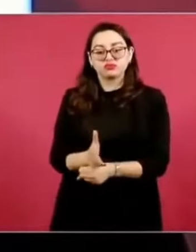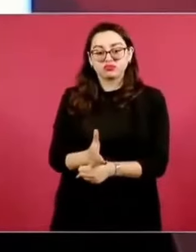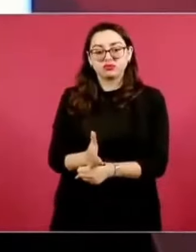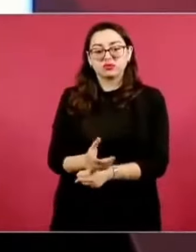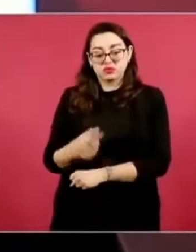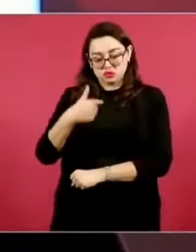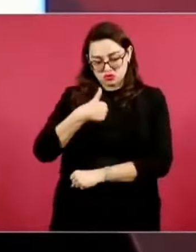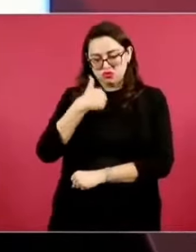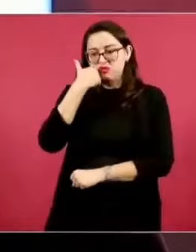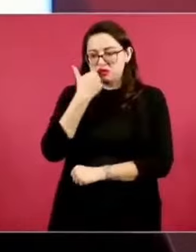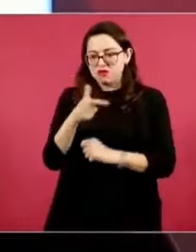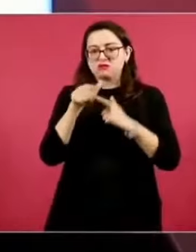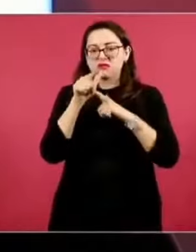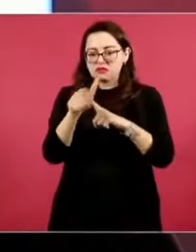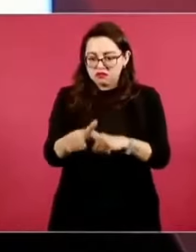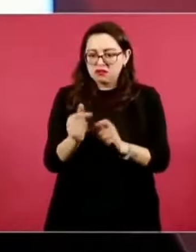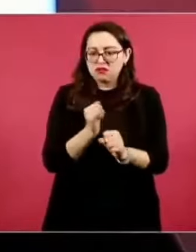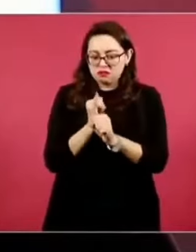investigar.